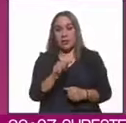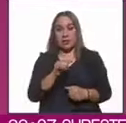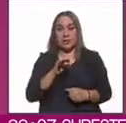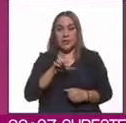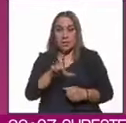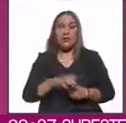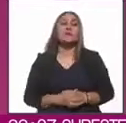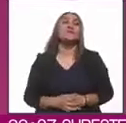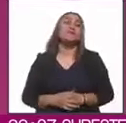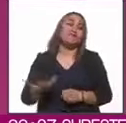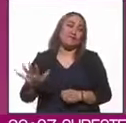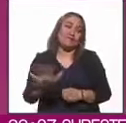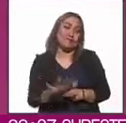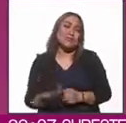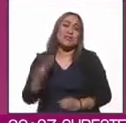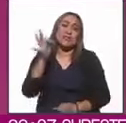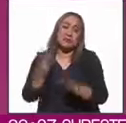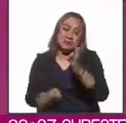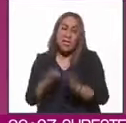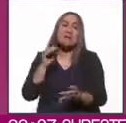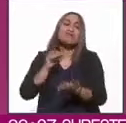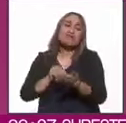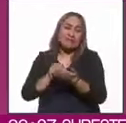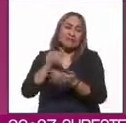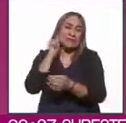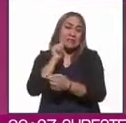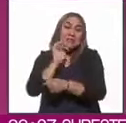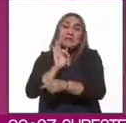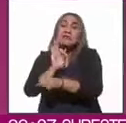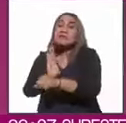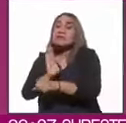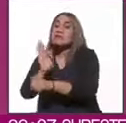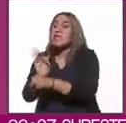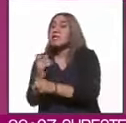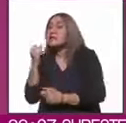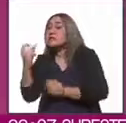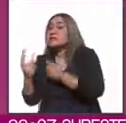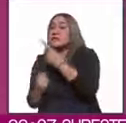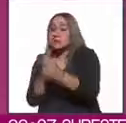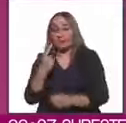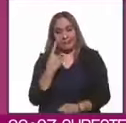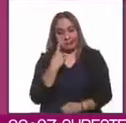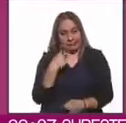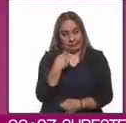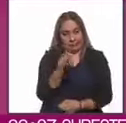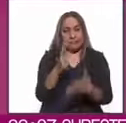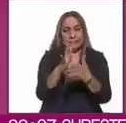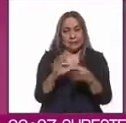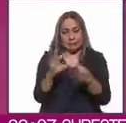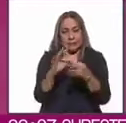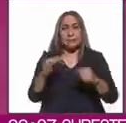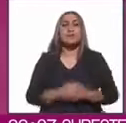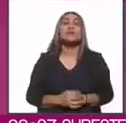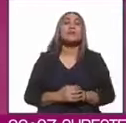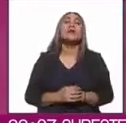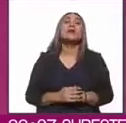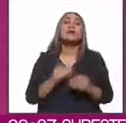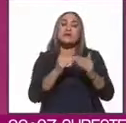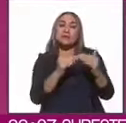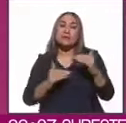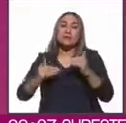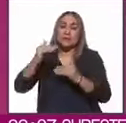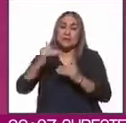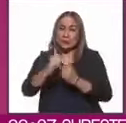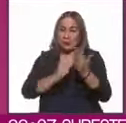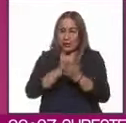El Poder Judicial sigue protegiendo los intereses de sólo unos cuantos. Les explico por qué. El Tribunal Superior de Justicia